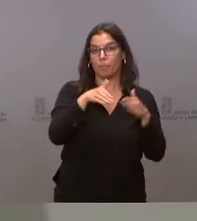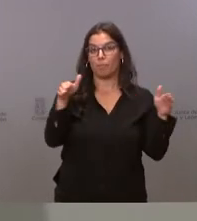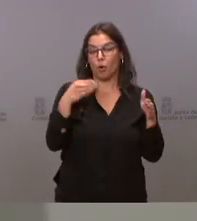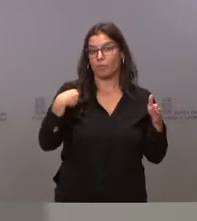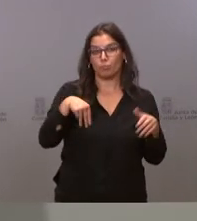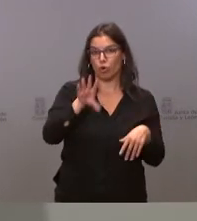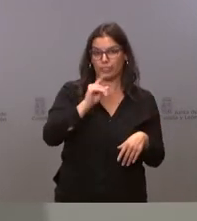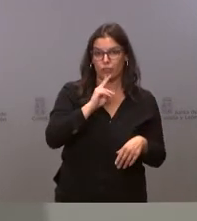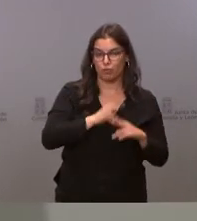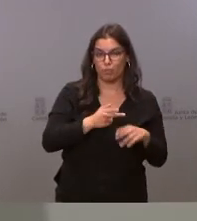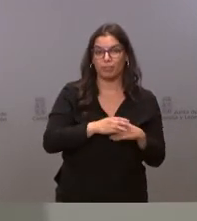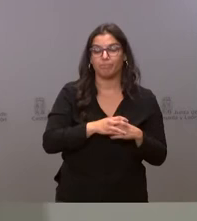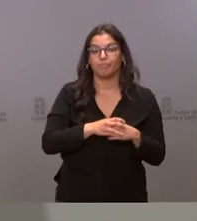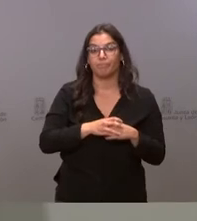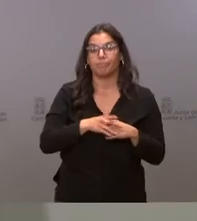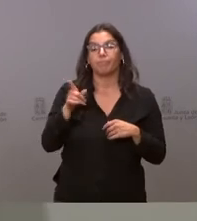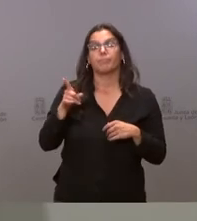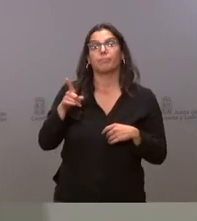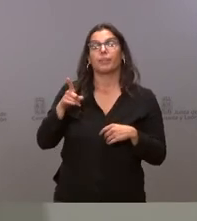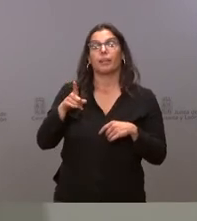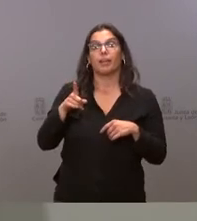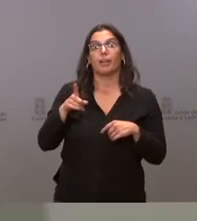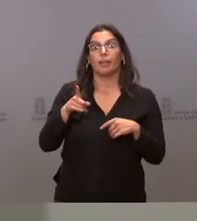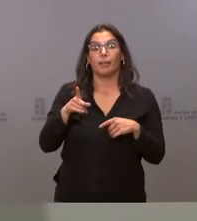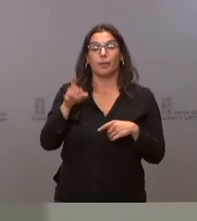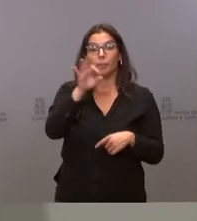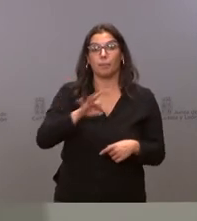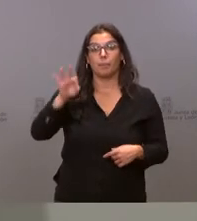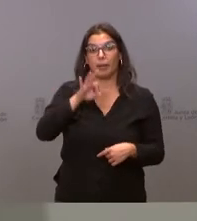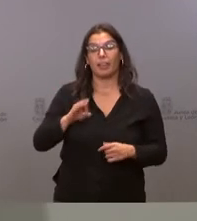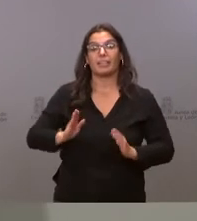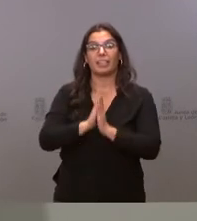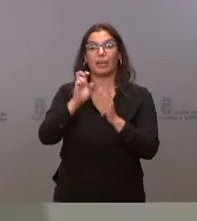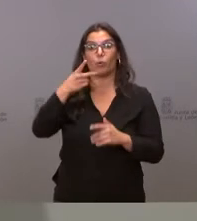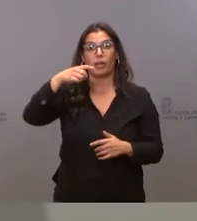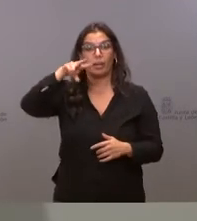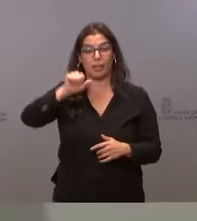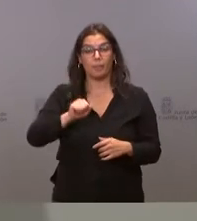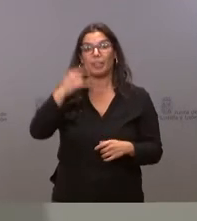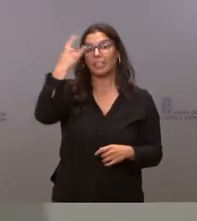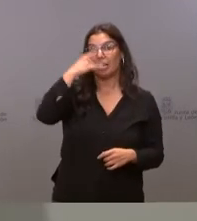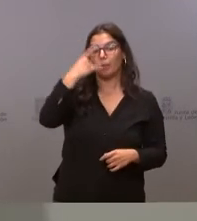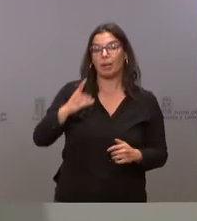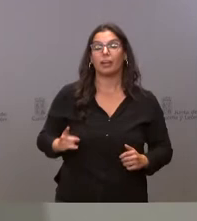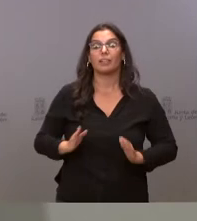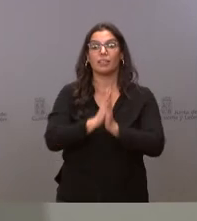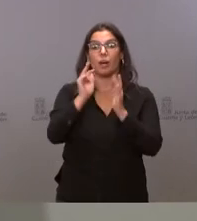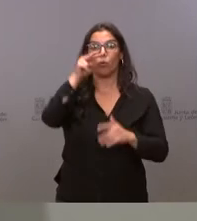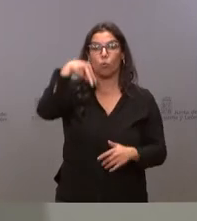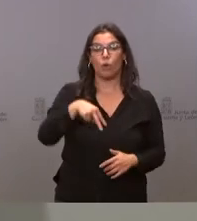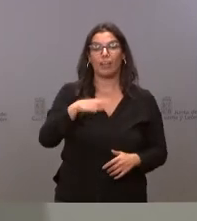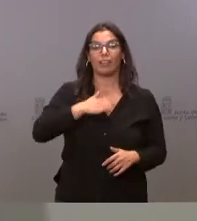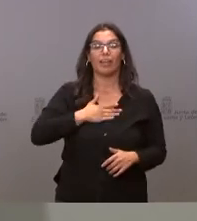en Valencia Santa Eugenia en Cédico de la Torre en Salamanca en San Juan de Saúl en